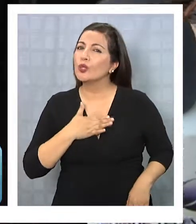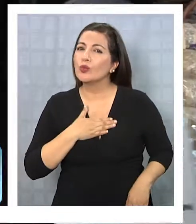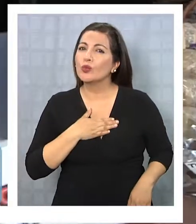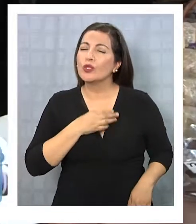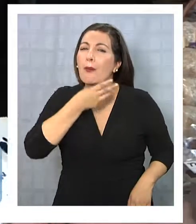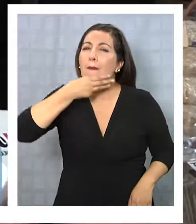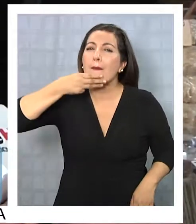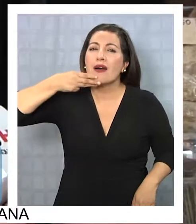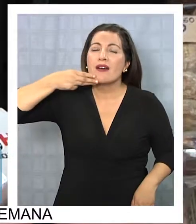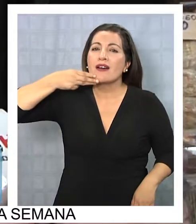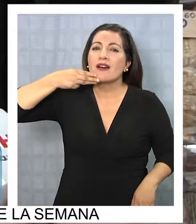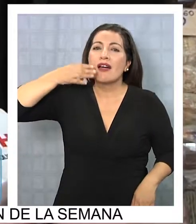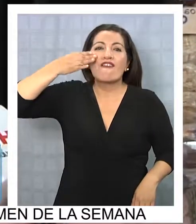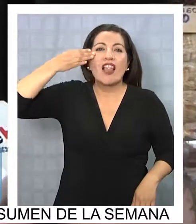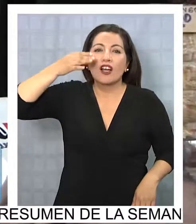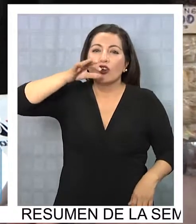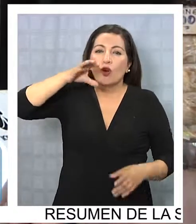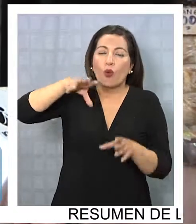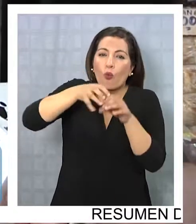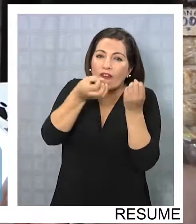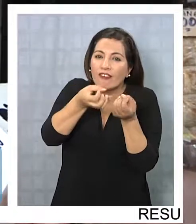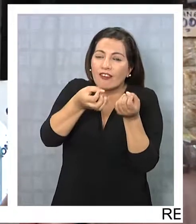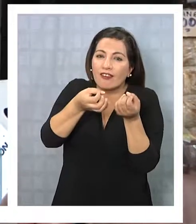¿Con manjar, con merengue? Con merengue.